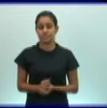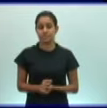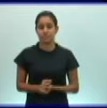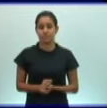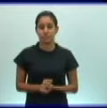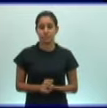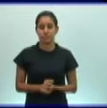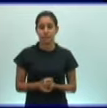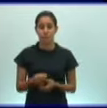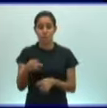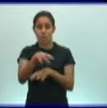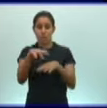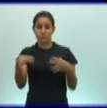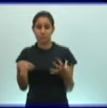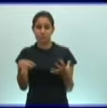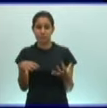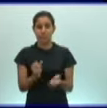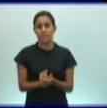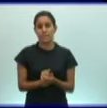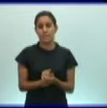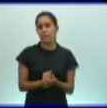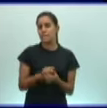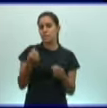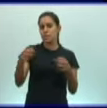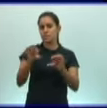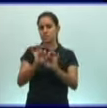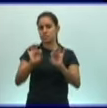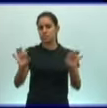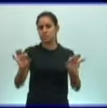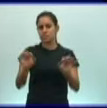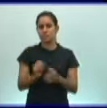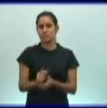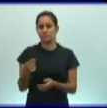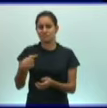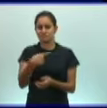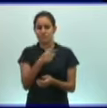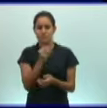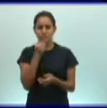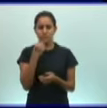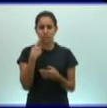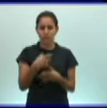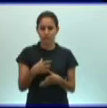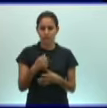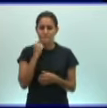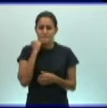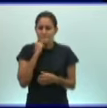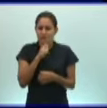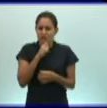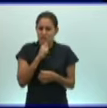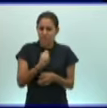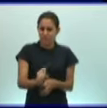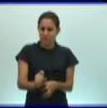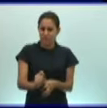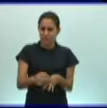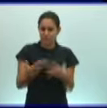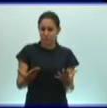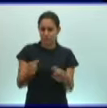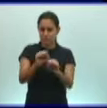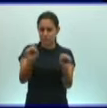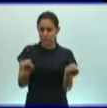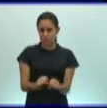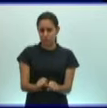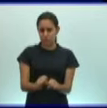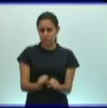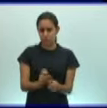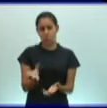ejemplo, con respecto al resto de los grupos poseen mayor nivel de complejidad estructural y funcional porque son cedocelomados y presentan un